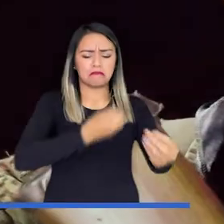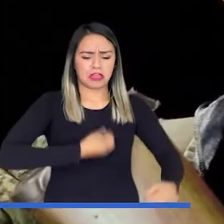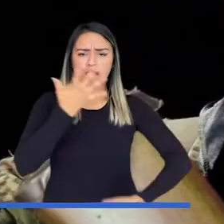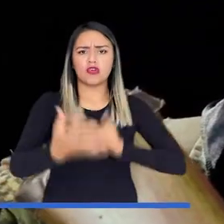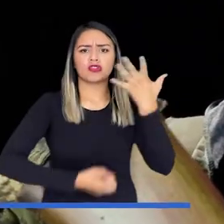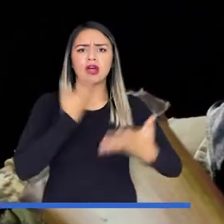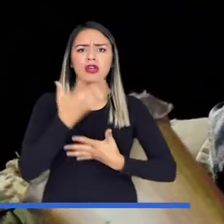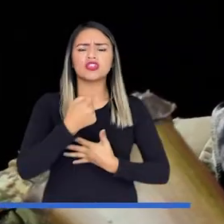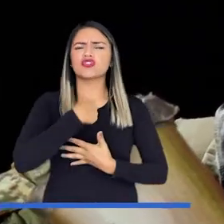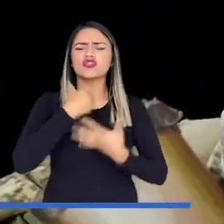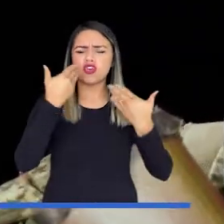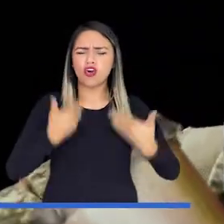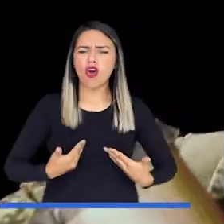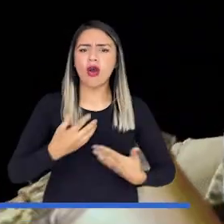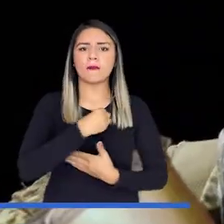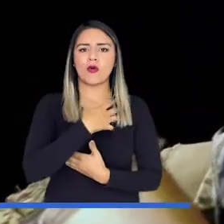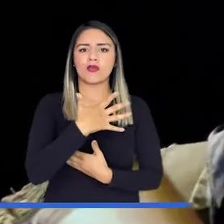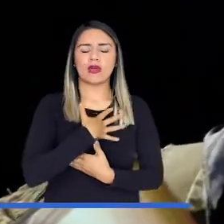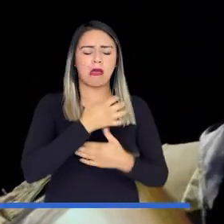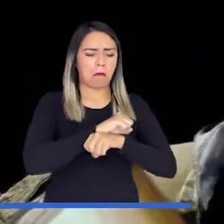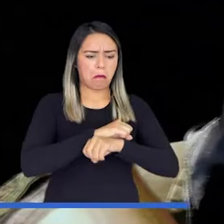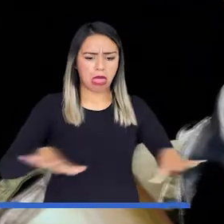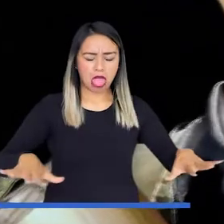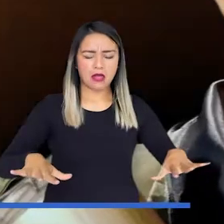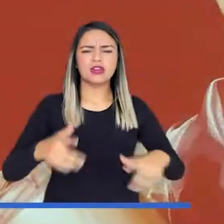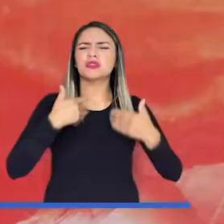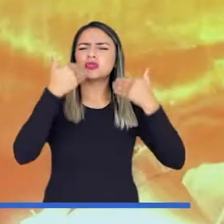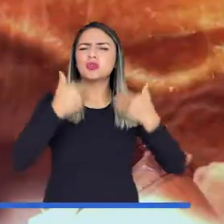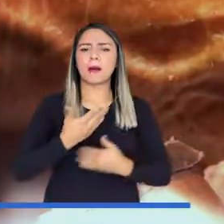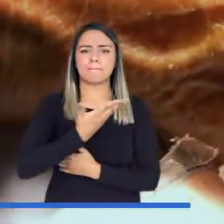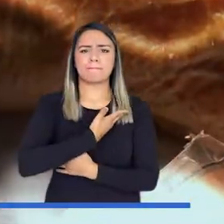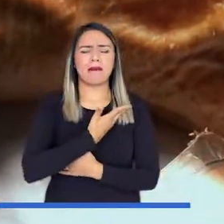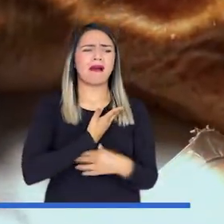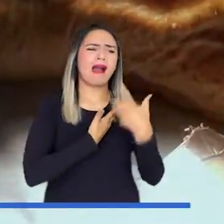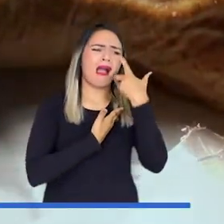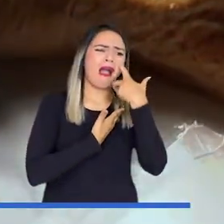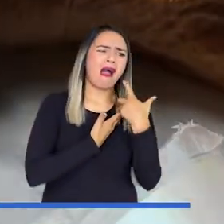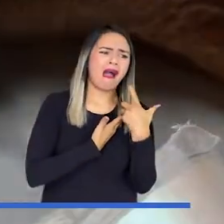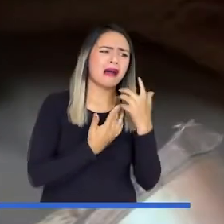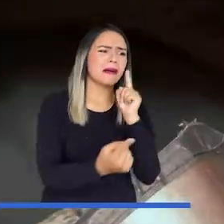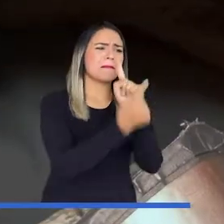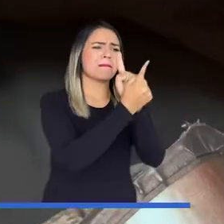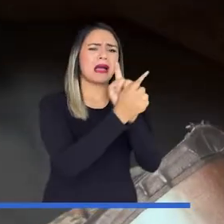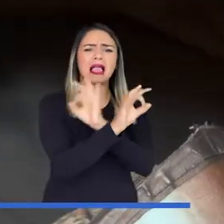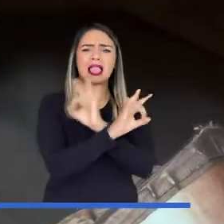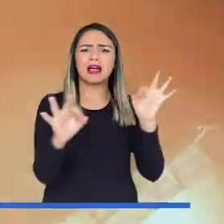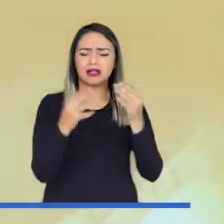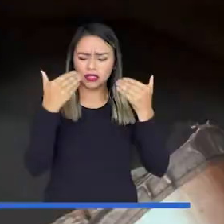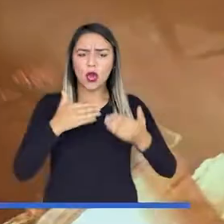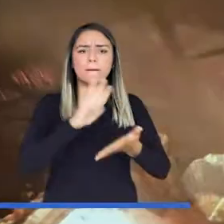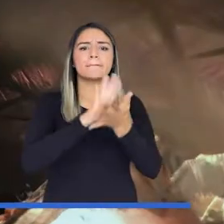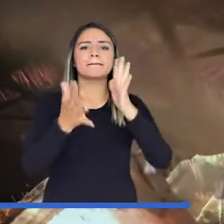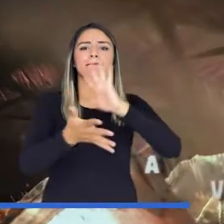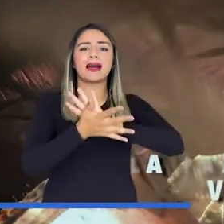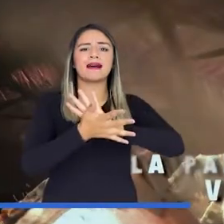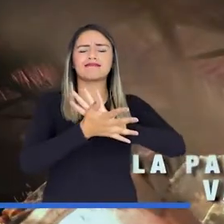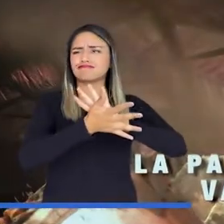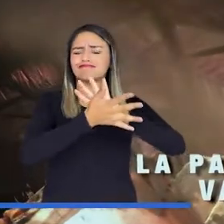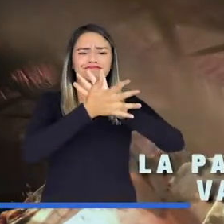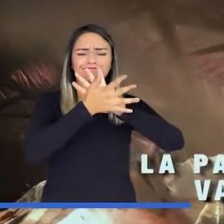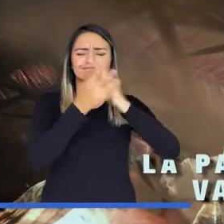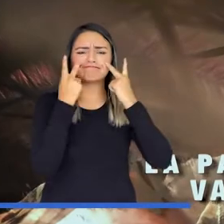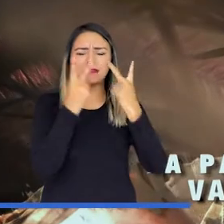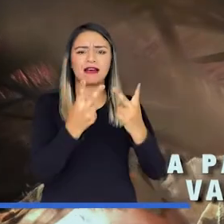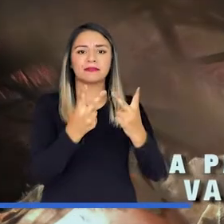disfrutar, soy las oportunidades que vas a perder, soy la mamá que no vas a volver a ver, soy la paz que